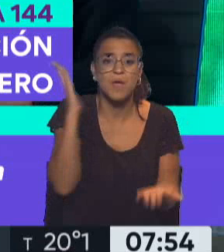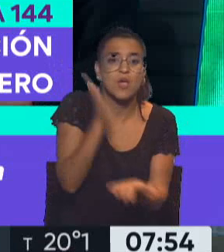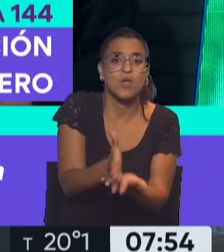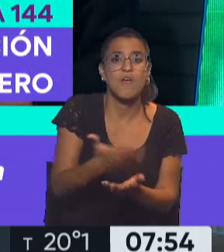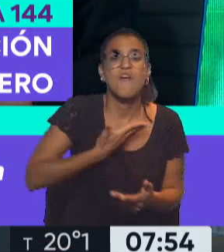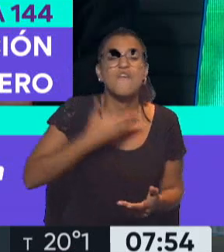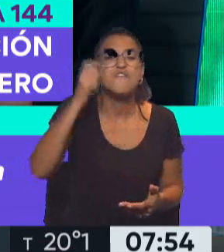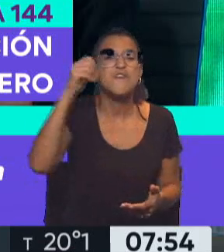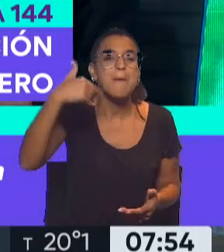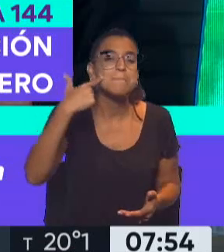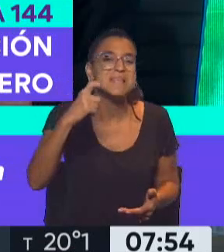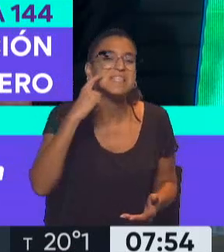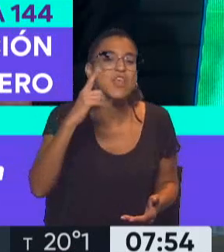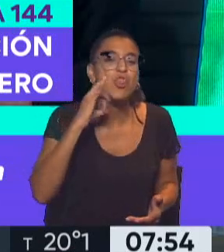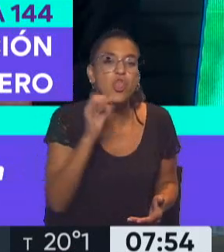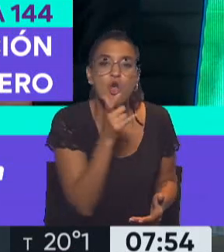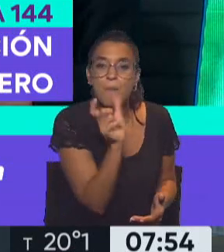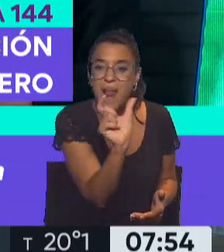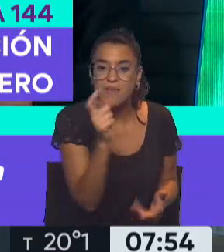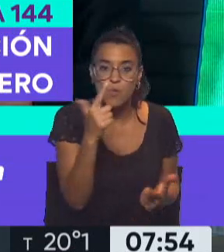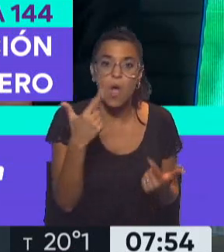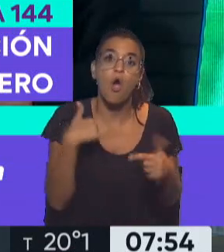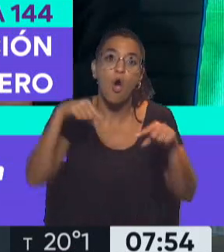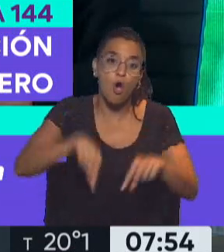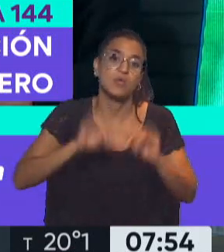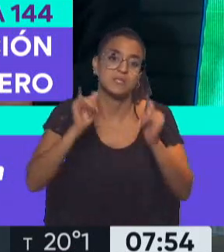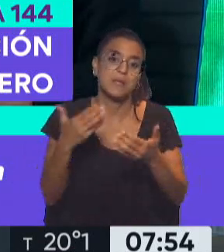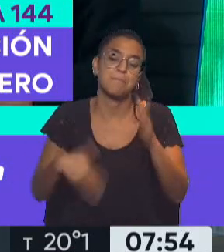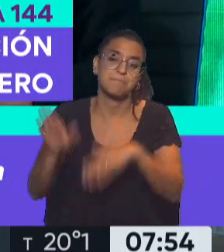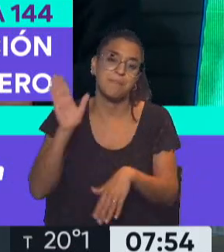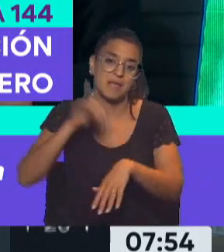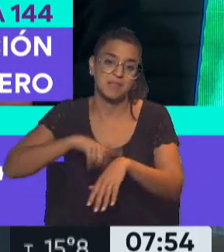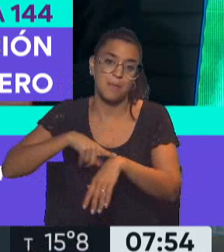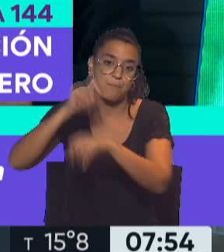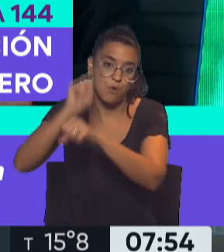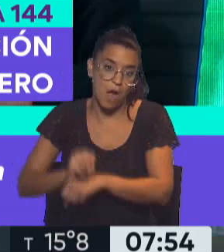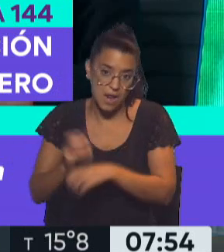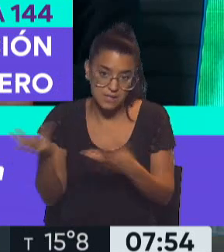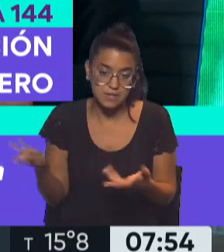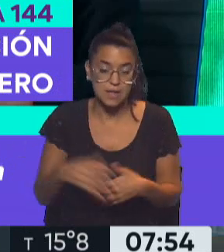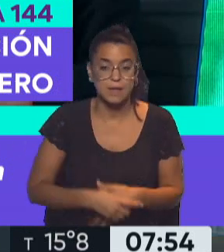por femicidio no existía. Hoy hubiese sido condenado por femicidio y hubiese pasado mucho más tiempo en la cárcel, ¿no? Desde ya.